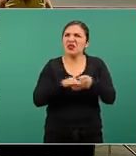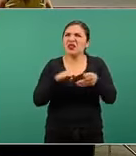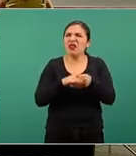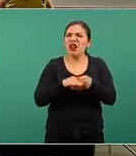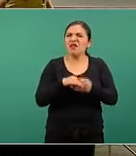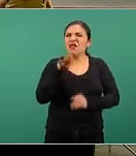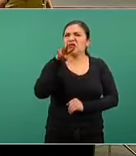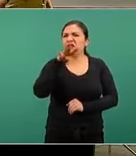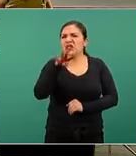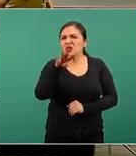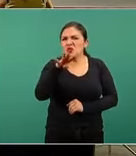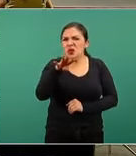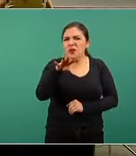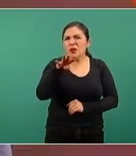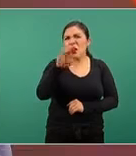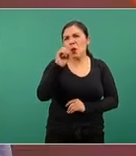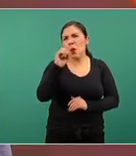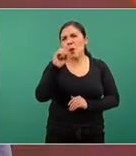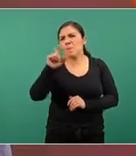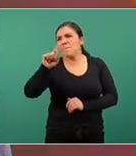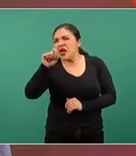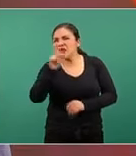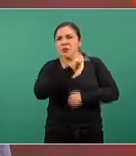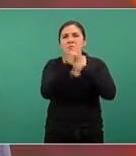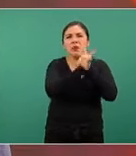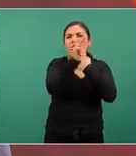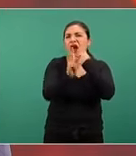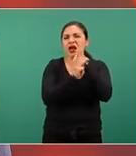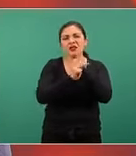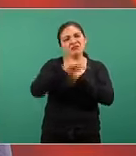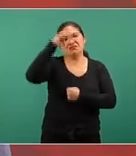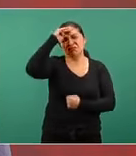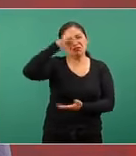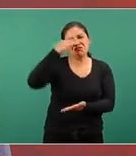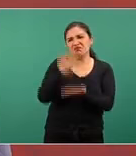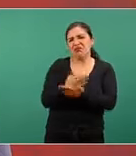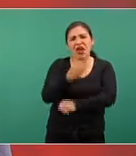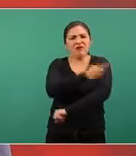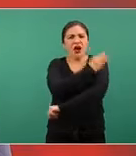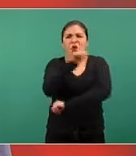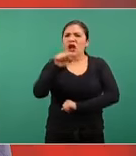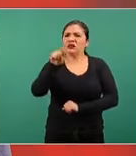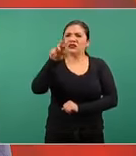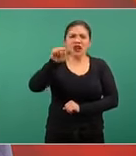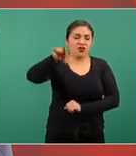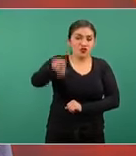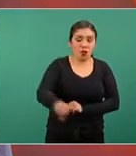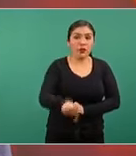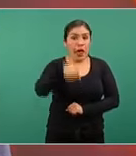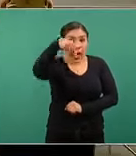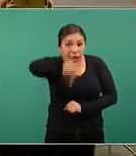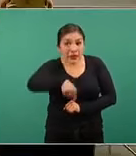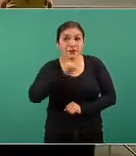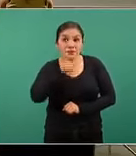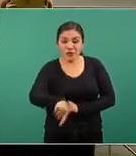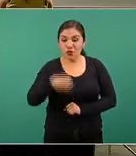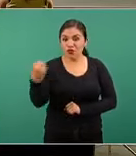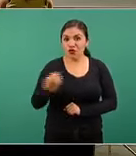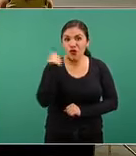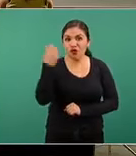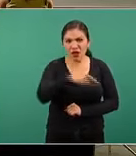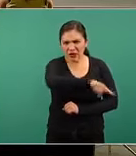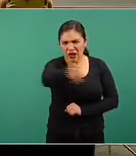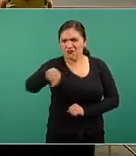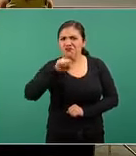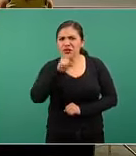de 19 o un poquito más de 20 países y aquí en la conferencia nos preguntaban varios de